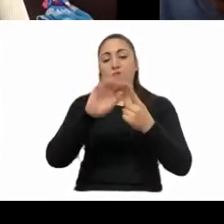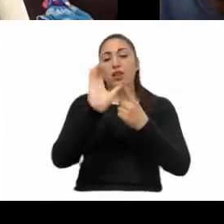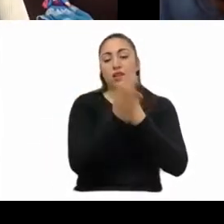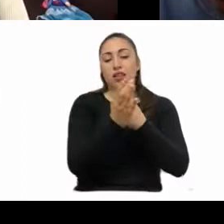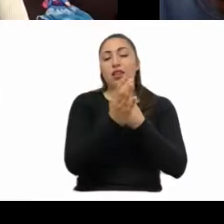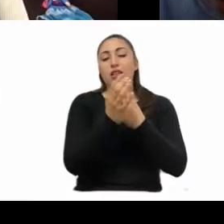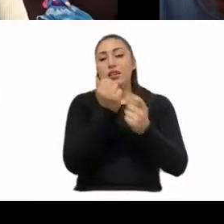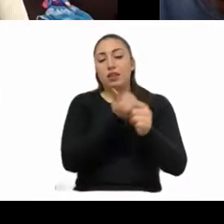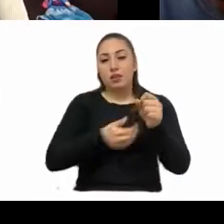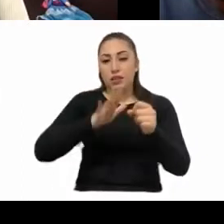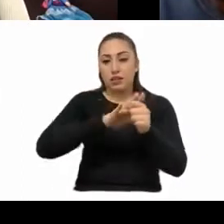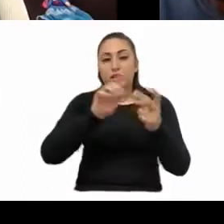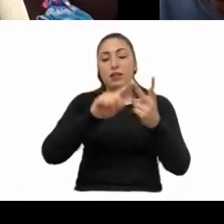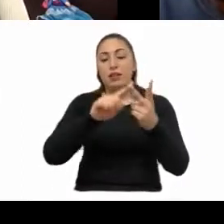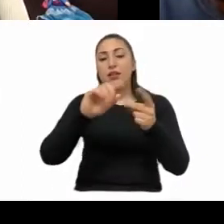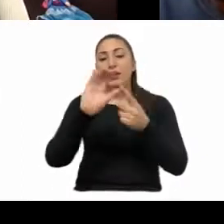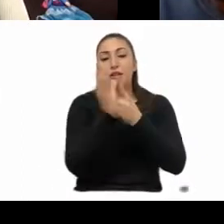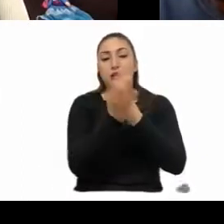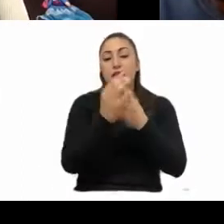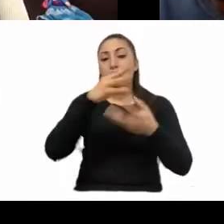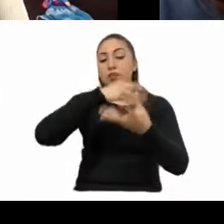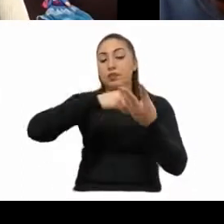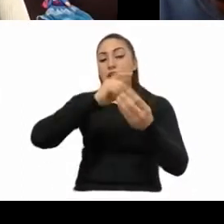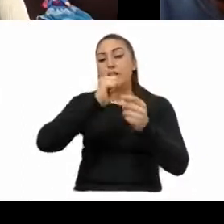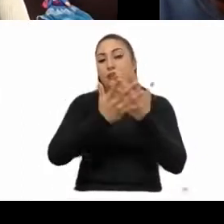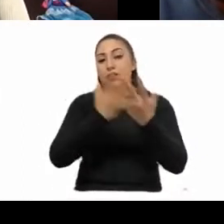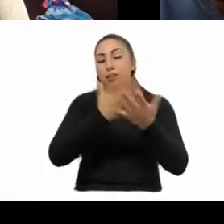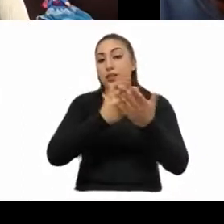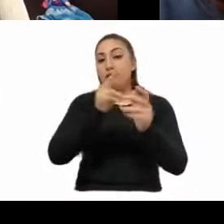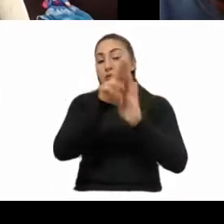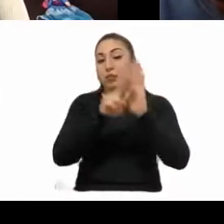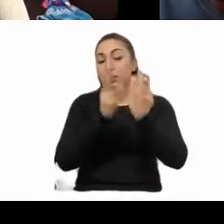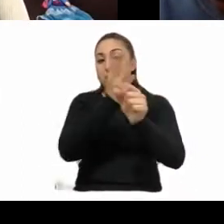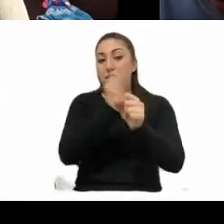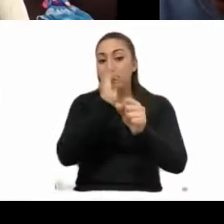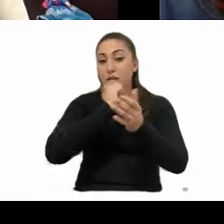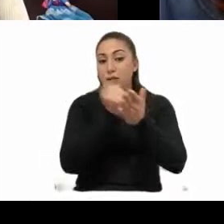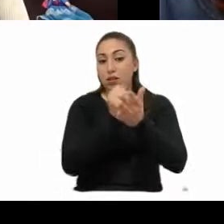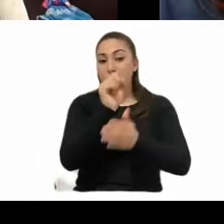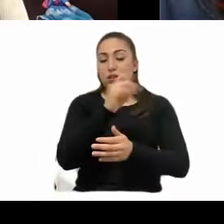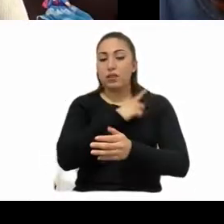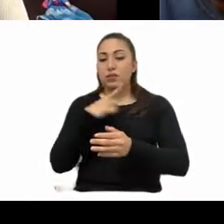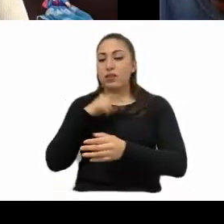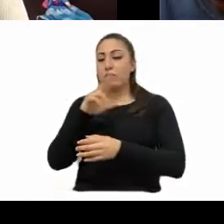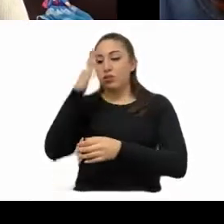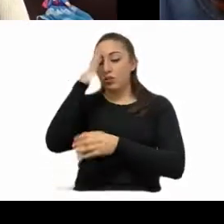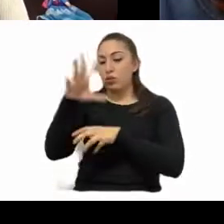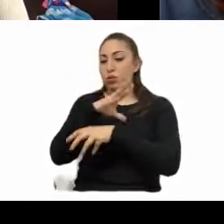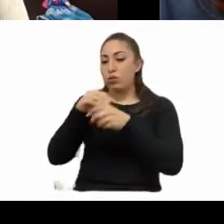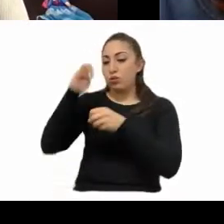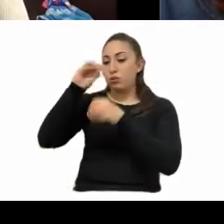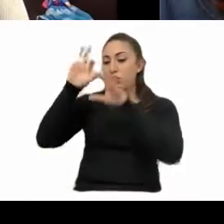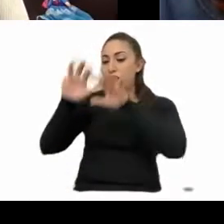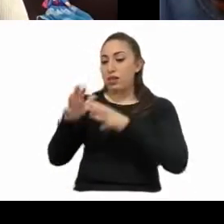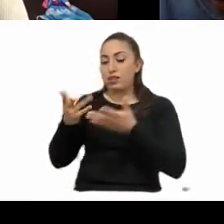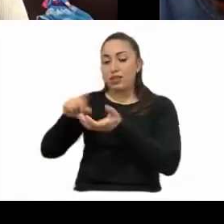parlamentarias resuelven que la iniciativa es de aprobarse, habrán de considerar las observaciones y comentarios realizados en las,